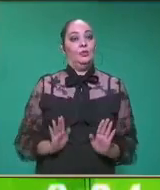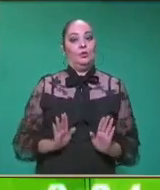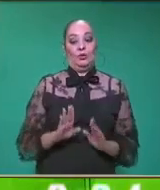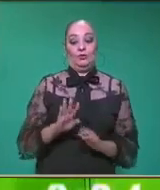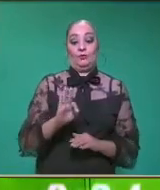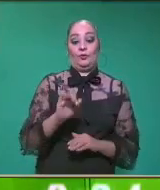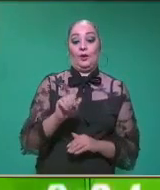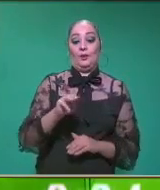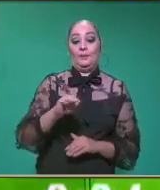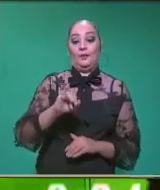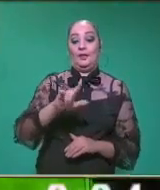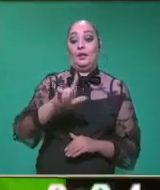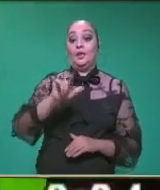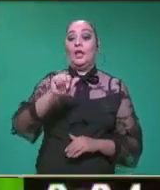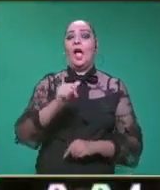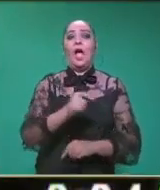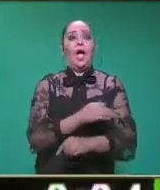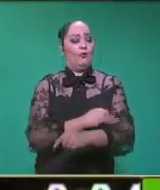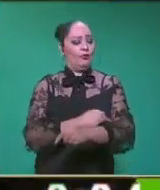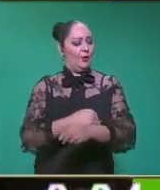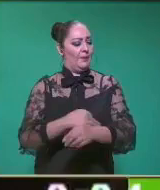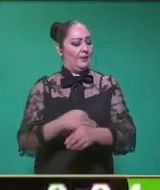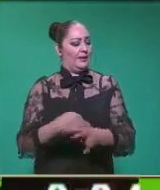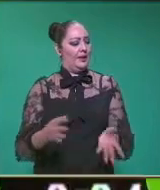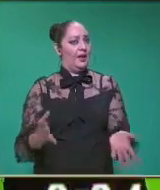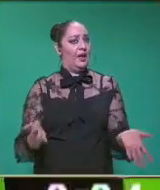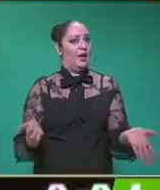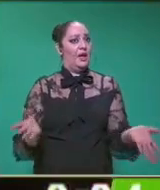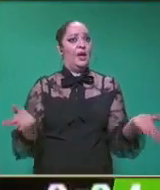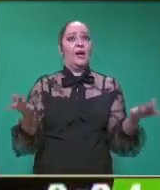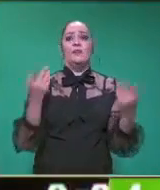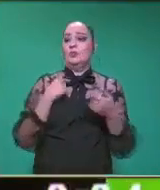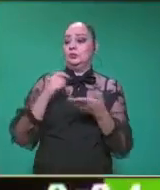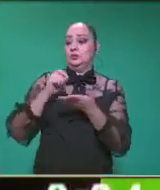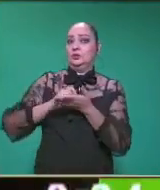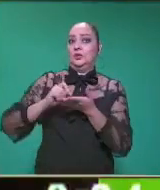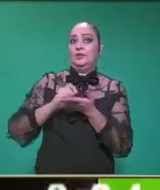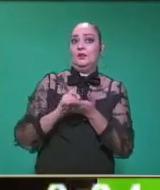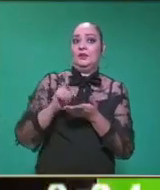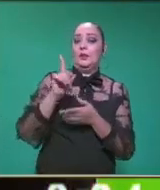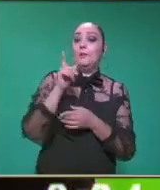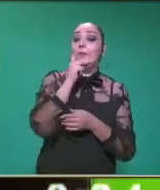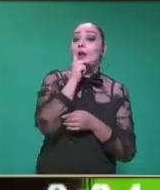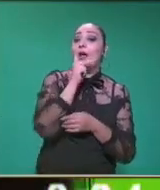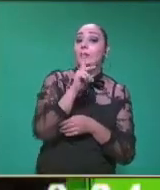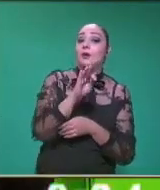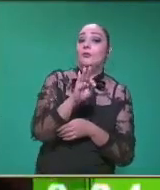Familia. Vamos a escribir la palabra familia.